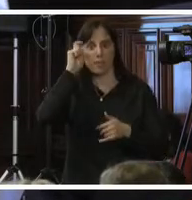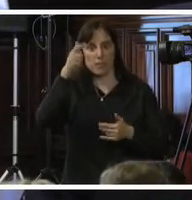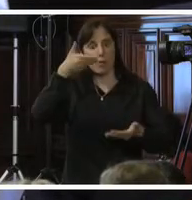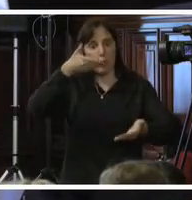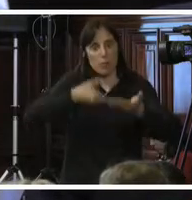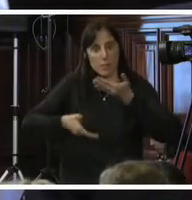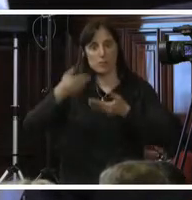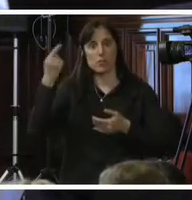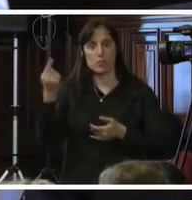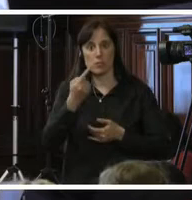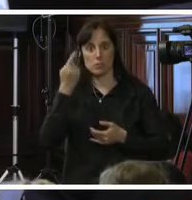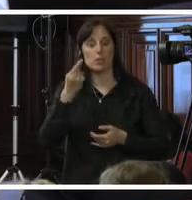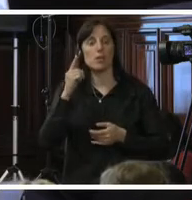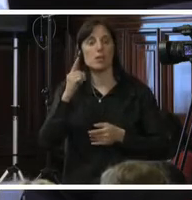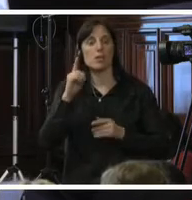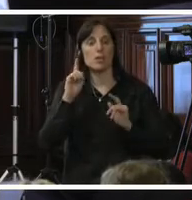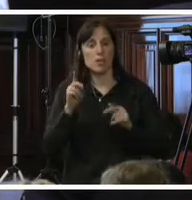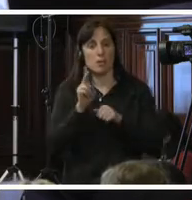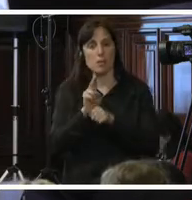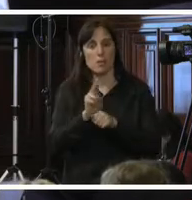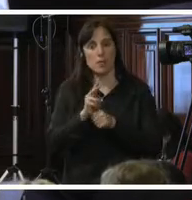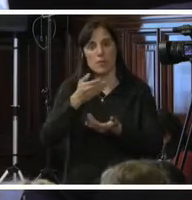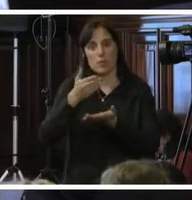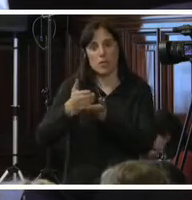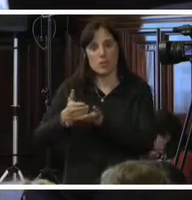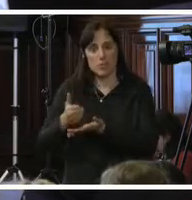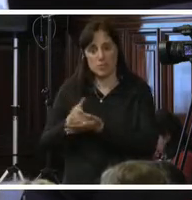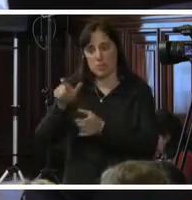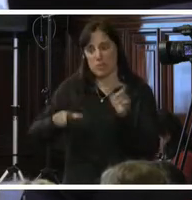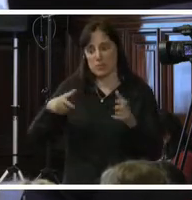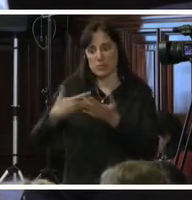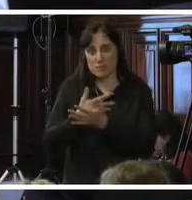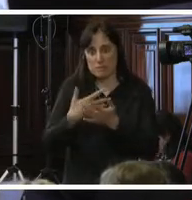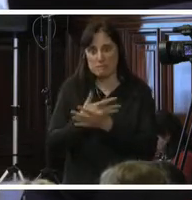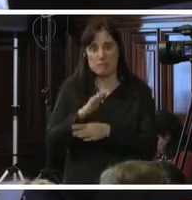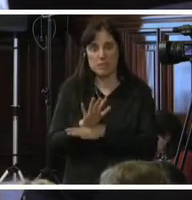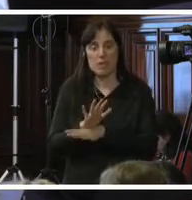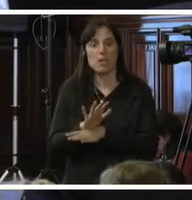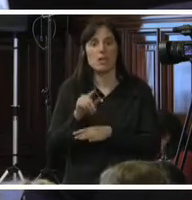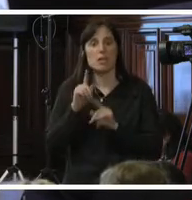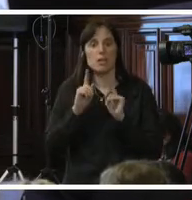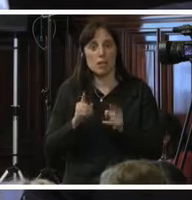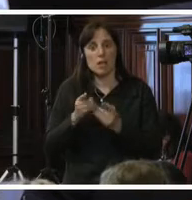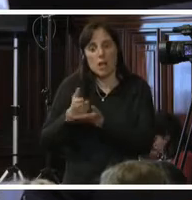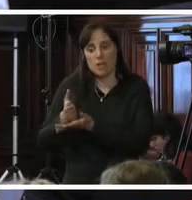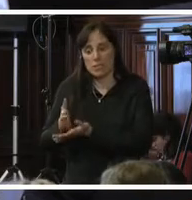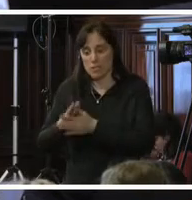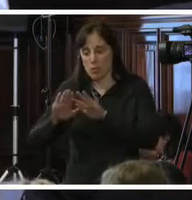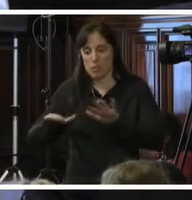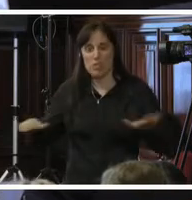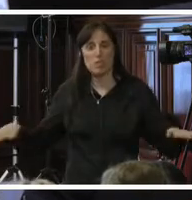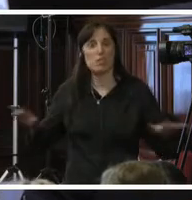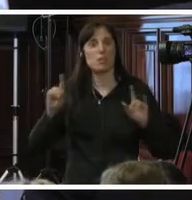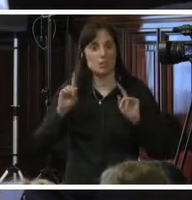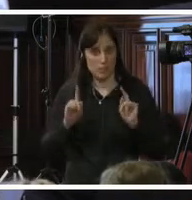cooperación regional y transregional, protección y asistencia a víctimas de trata de personas y migrantes vulnerables, asistencia y apoyo a los niños y niñas